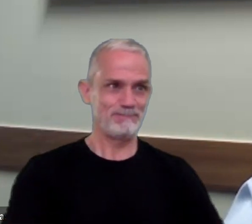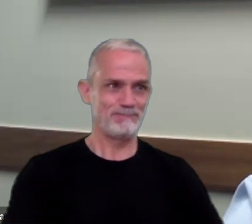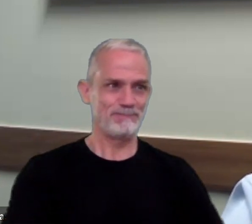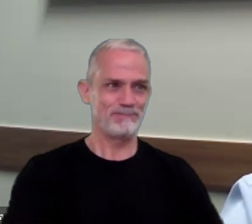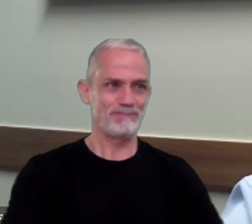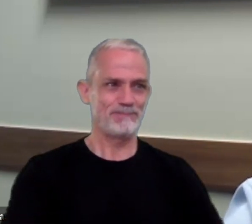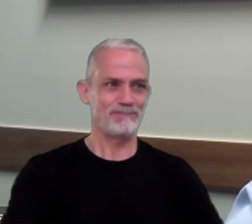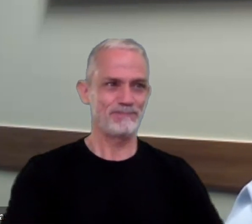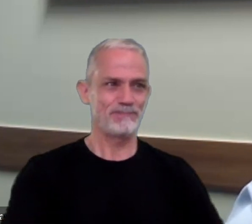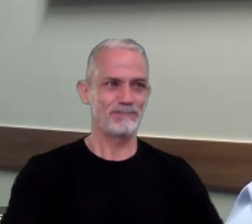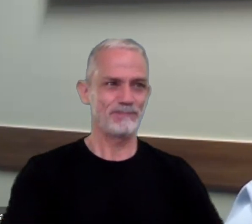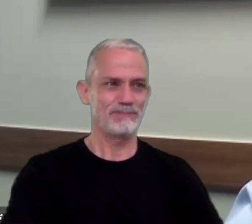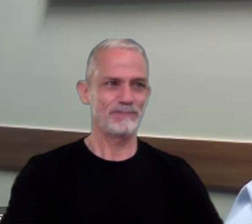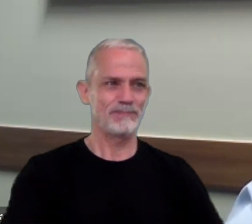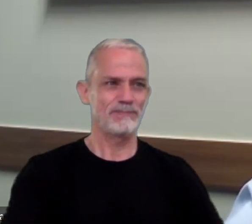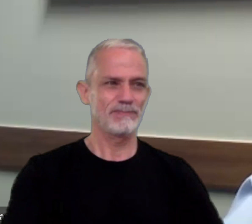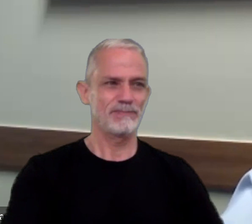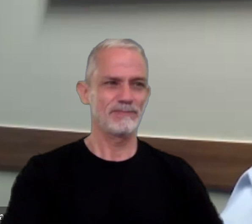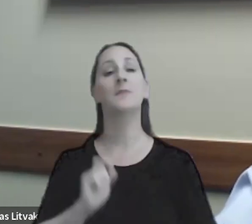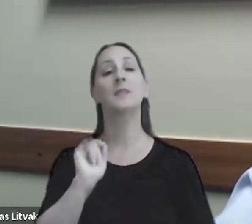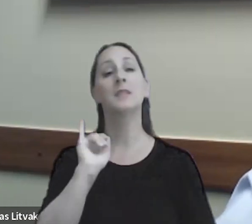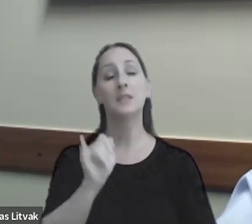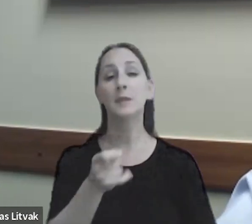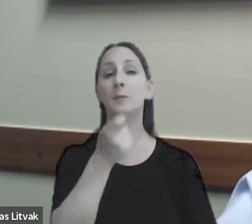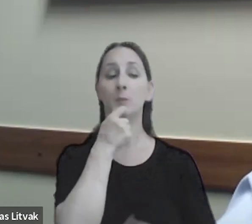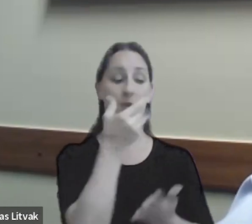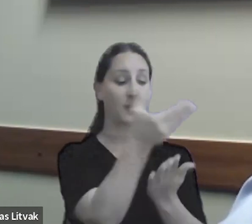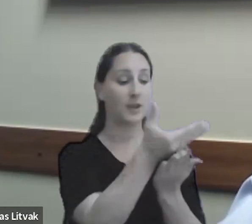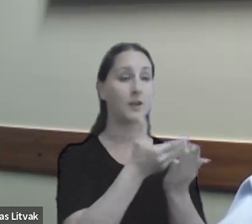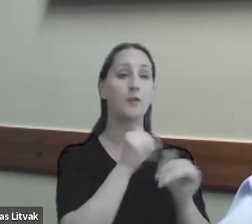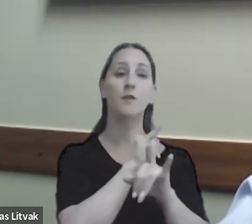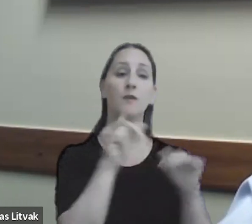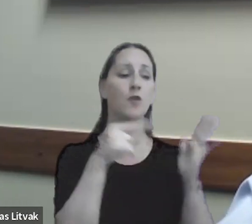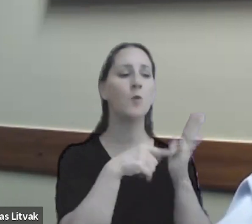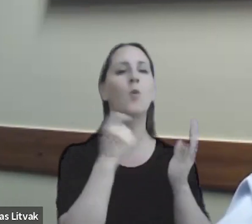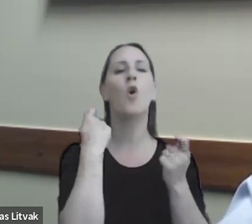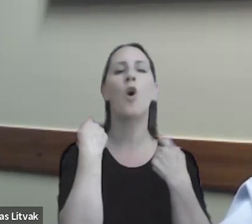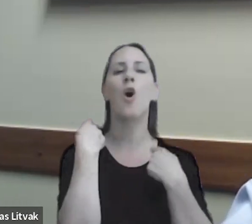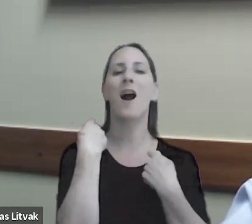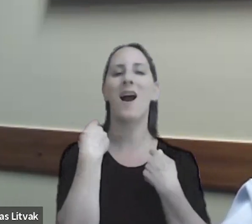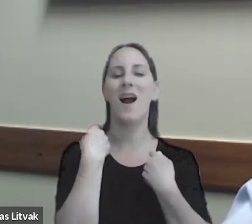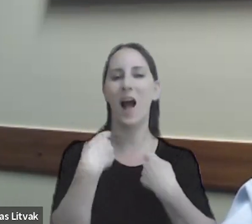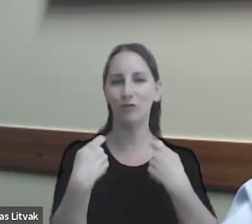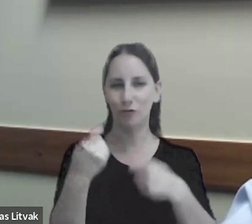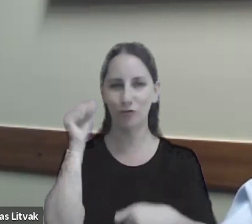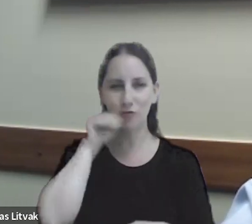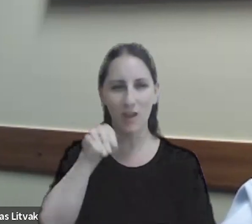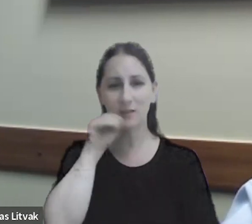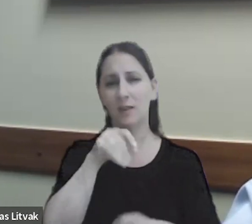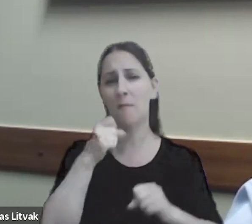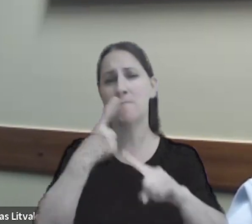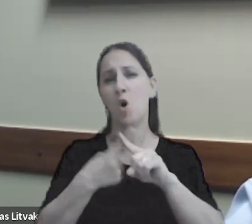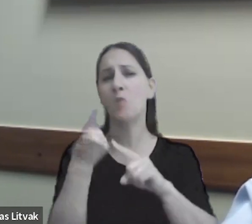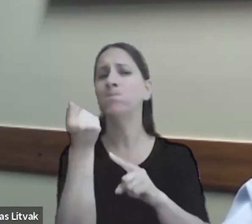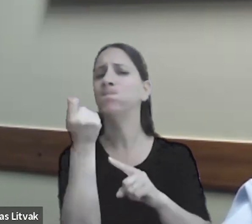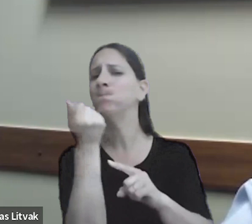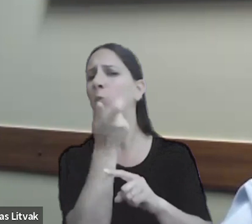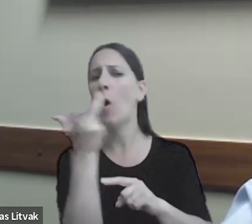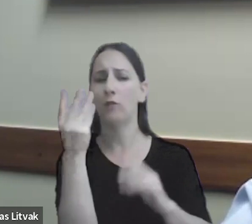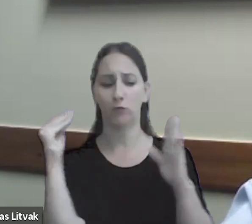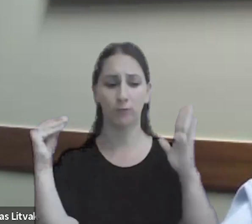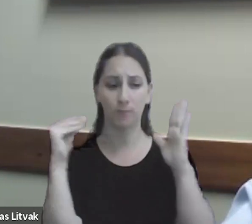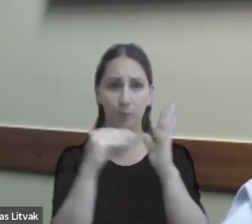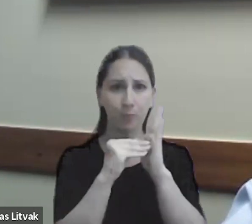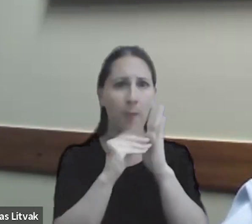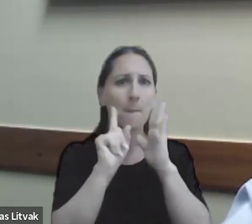lo que sí está claro es que si un informe solamente dice hubo gastos extraordinarios por X importe y no hace